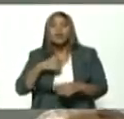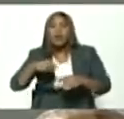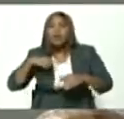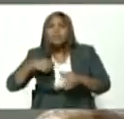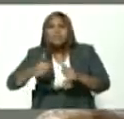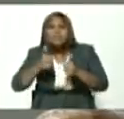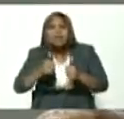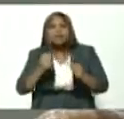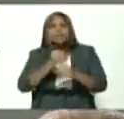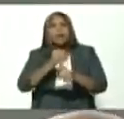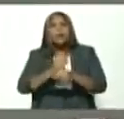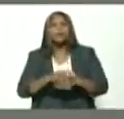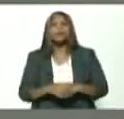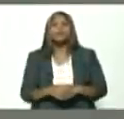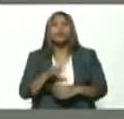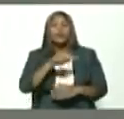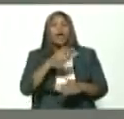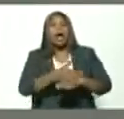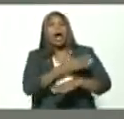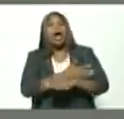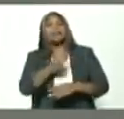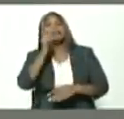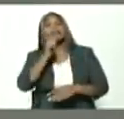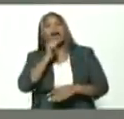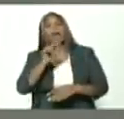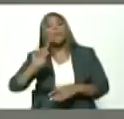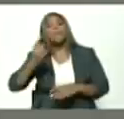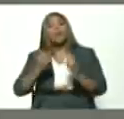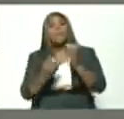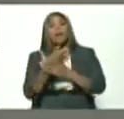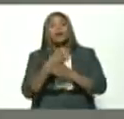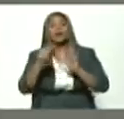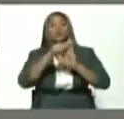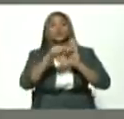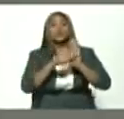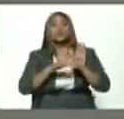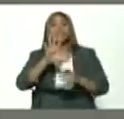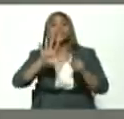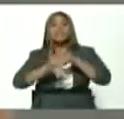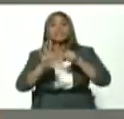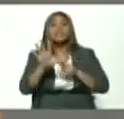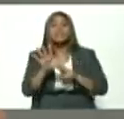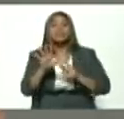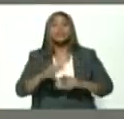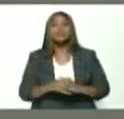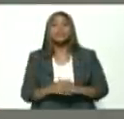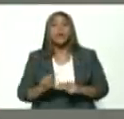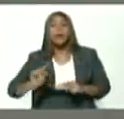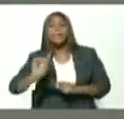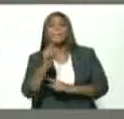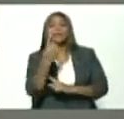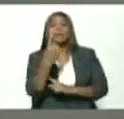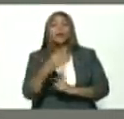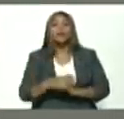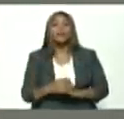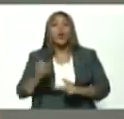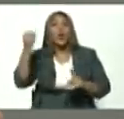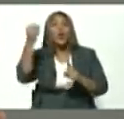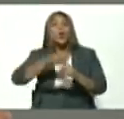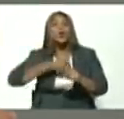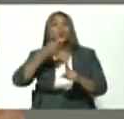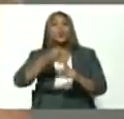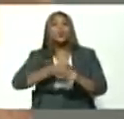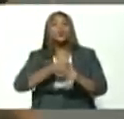usted planteó el primero de mayo el sábado pasado cinco puntos a saber el primero la lucha con